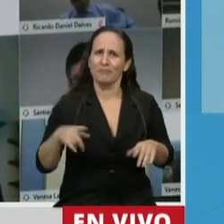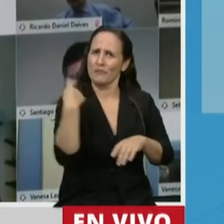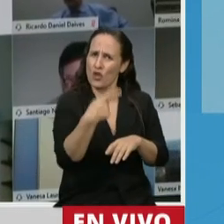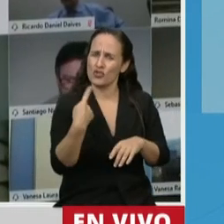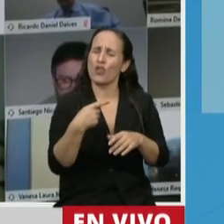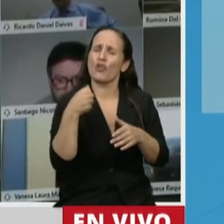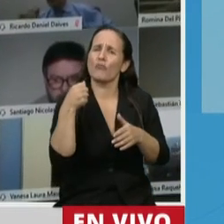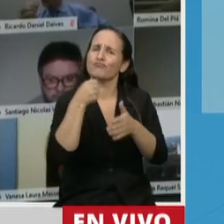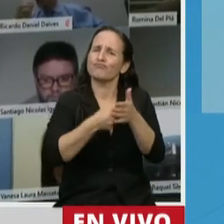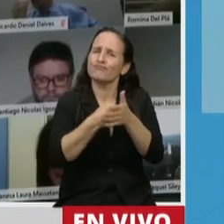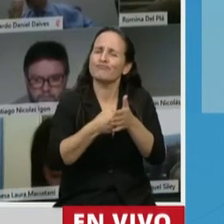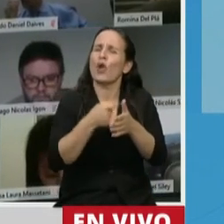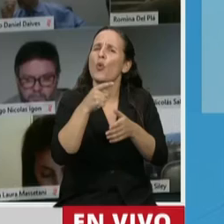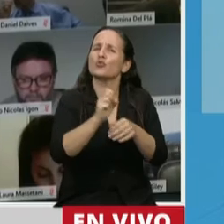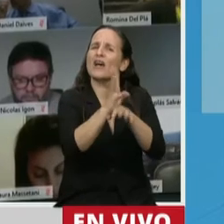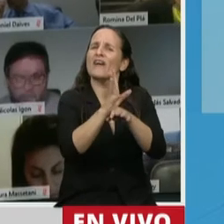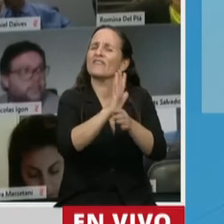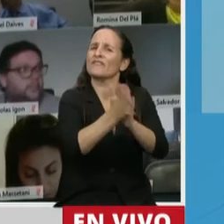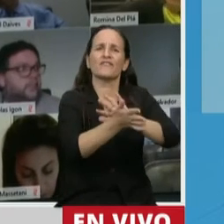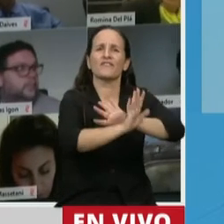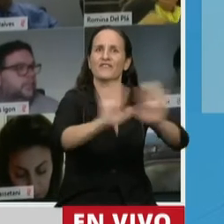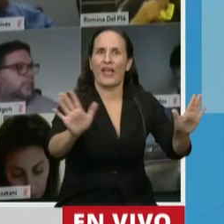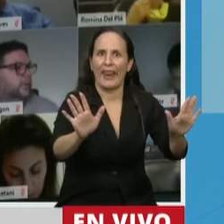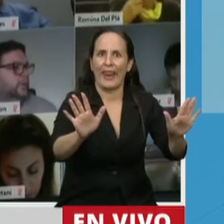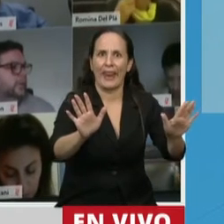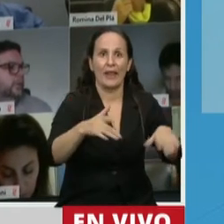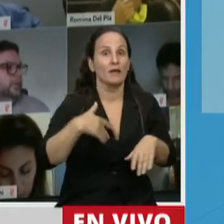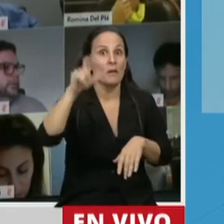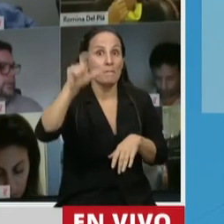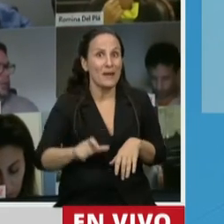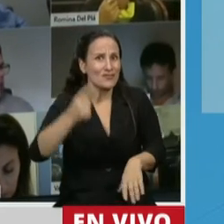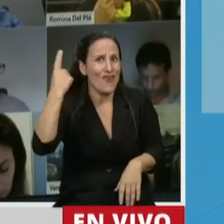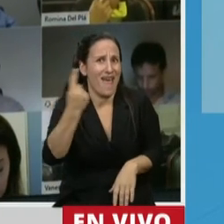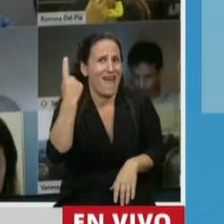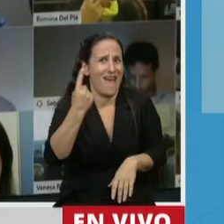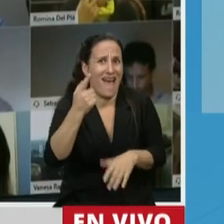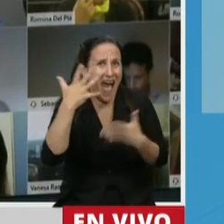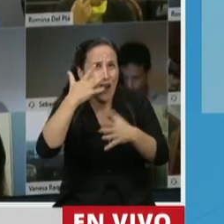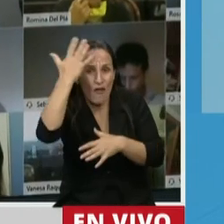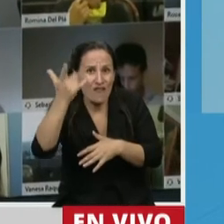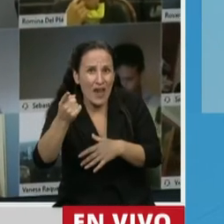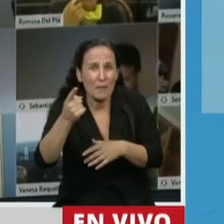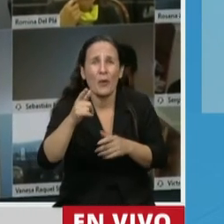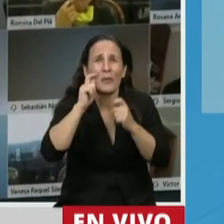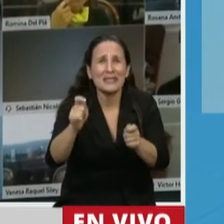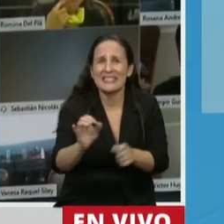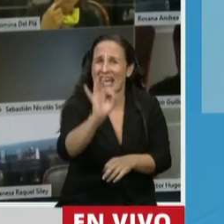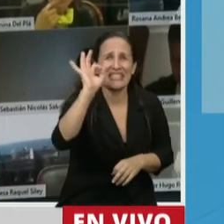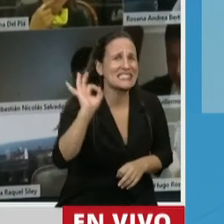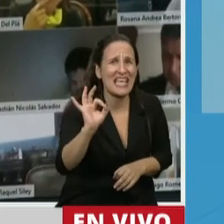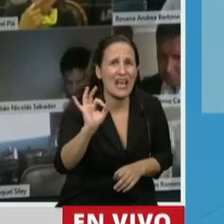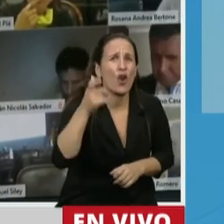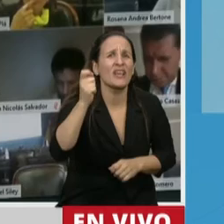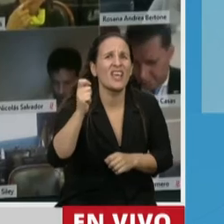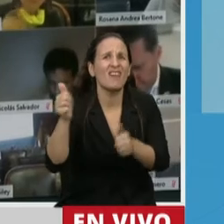coronavirus, al paciente lo aíslan y ningún pariente o amigo puede ir a visitarlo. Solo está el equipo